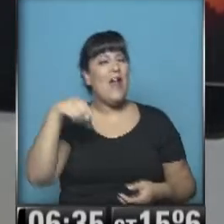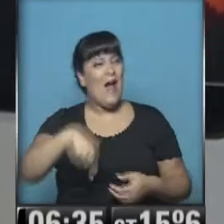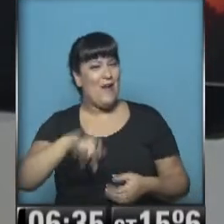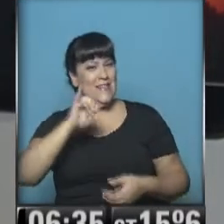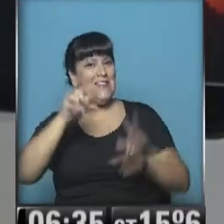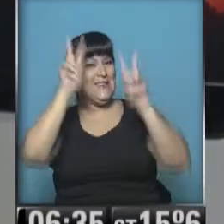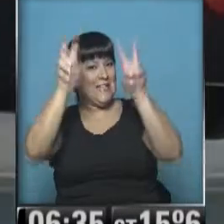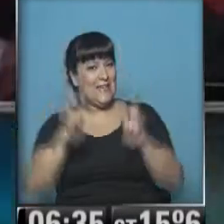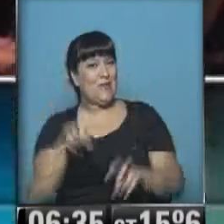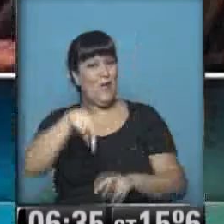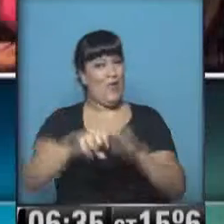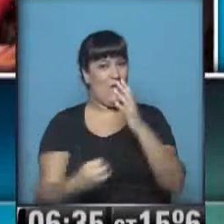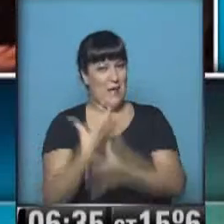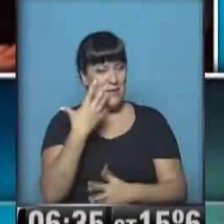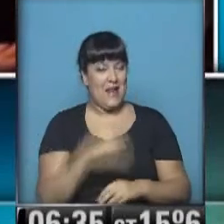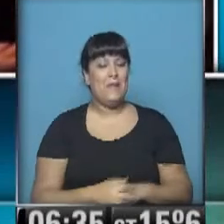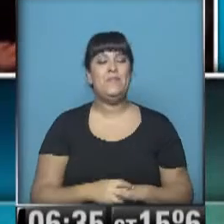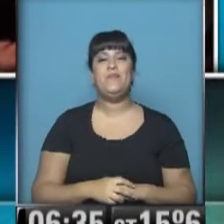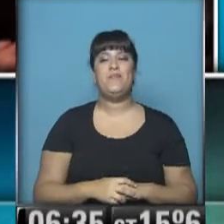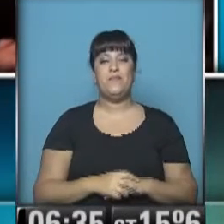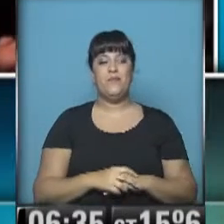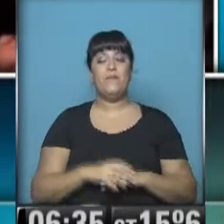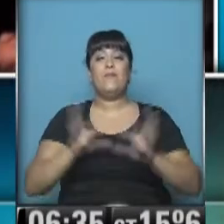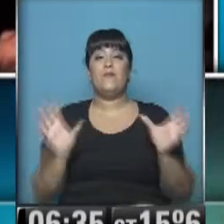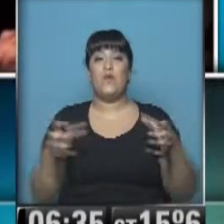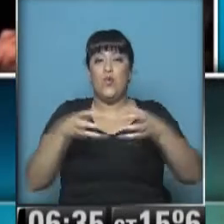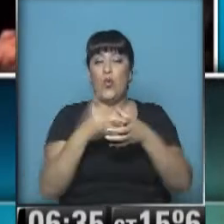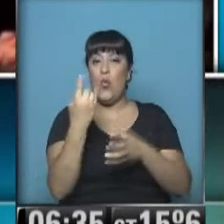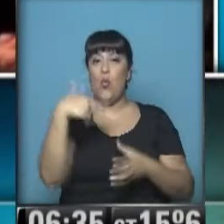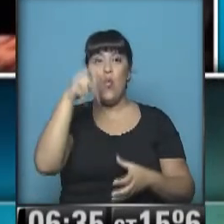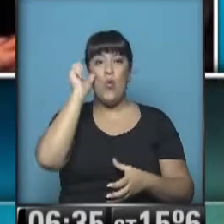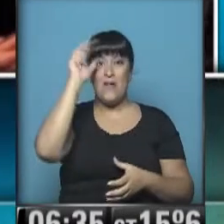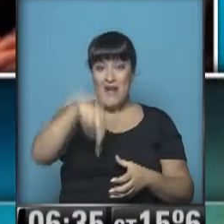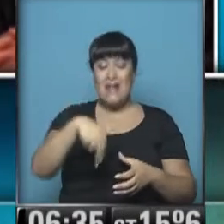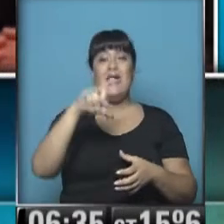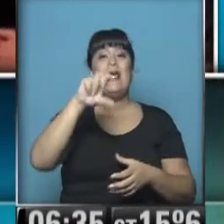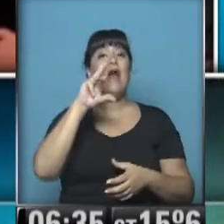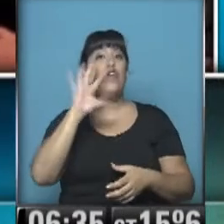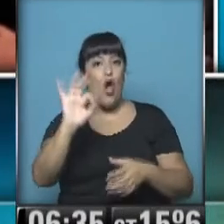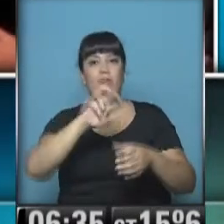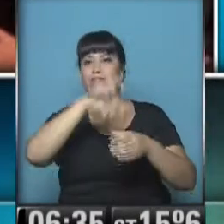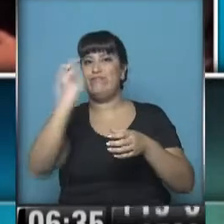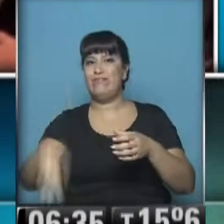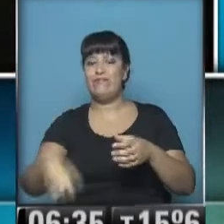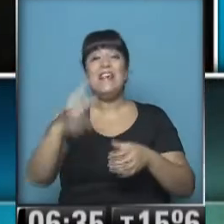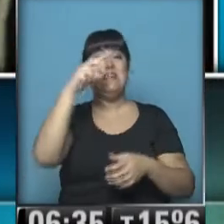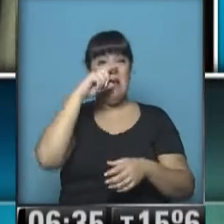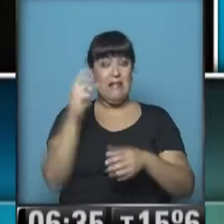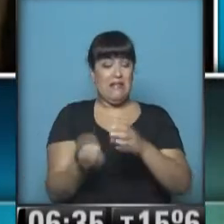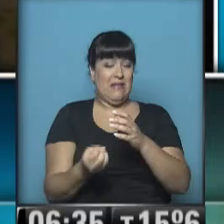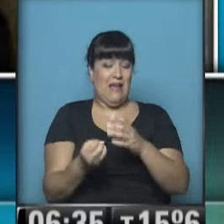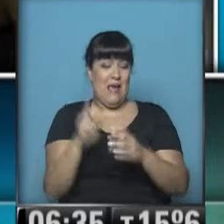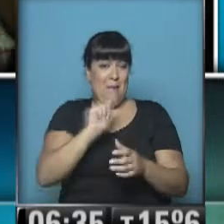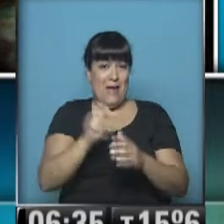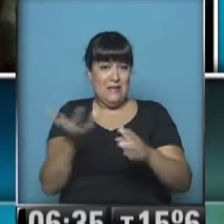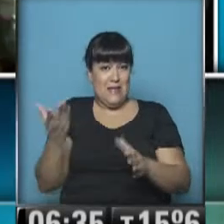los títulos de esta mañanita de jueves. Carrió rompió con UNEN. Siete meses después de su creación, la diputada anunció